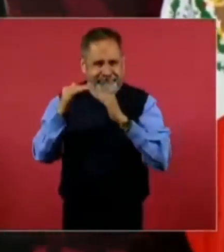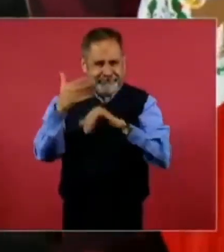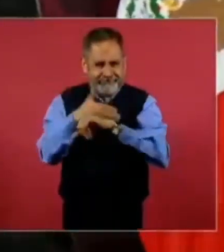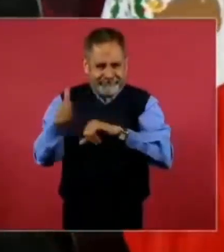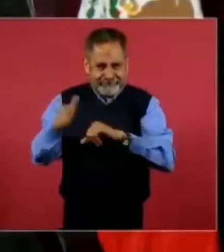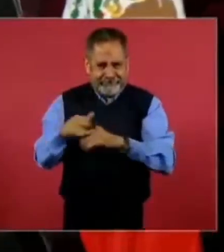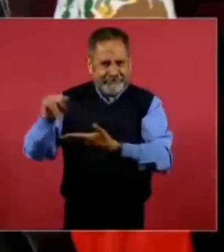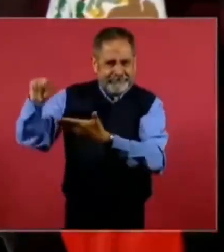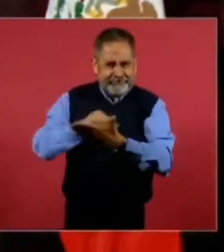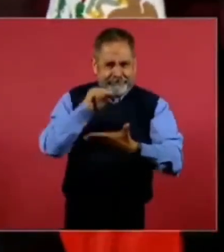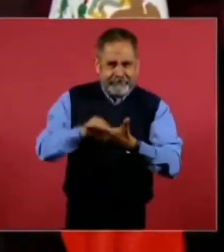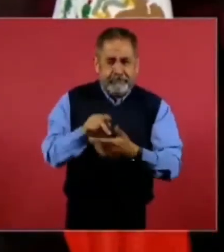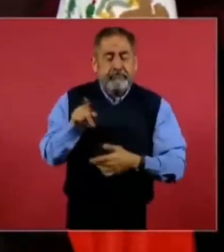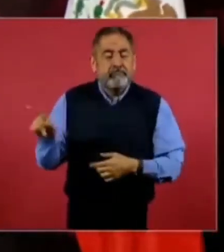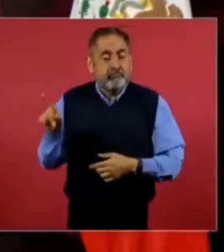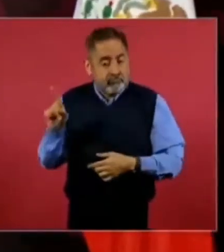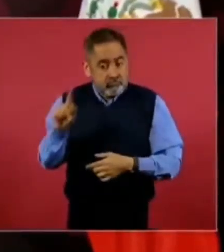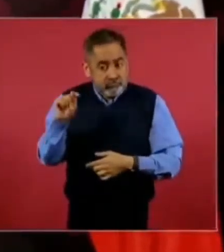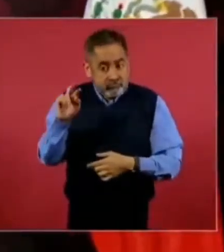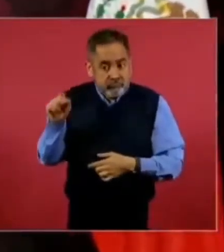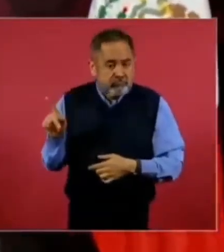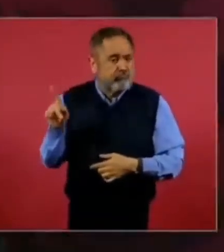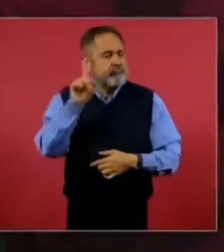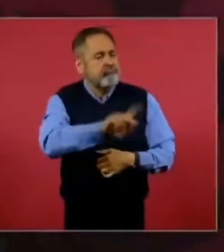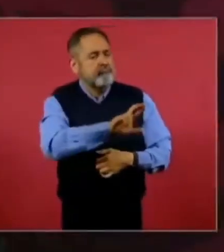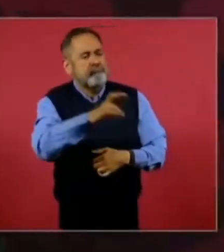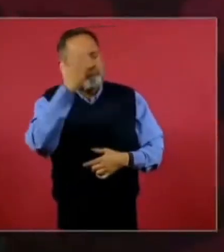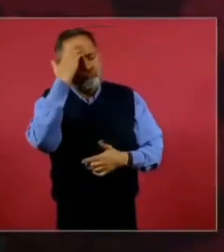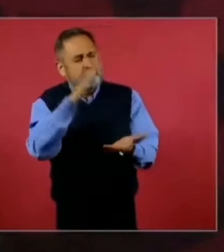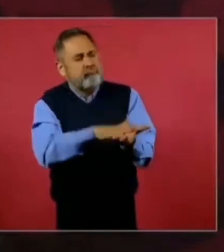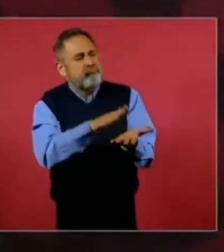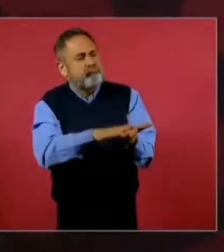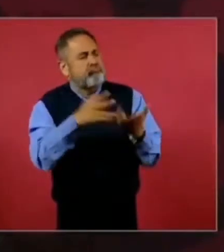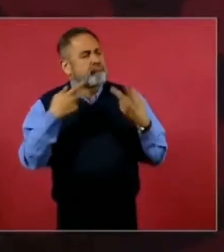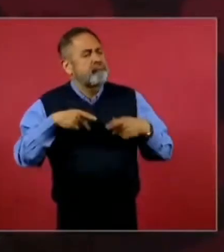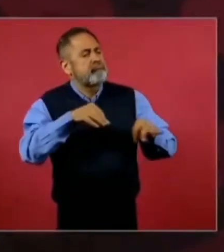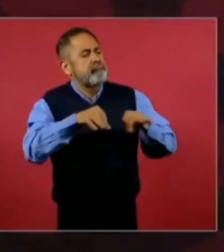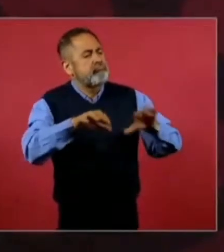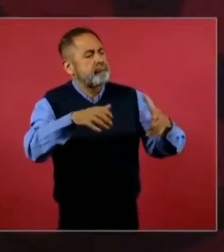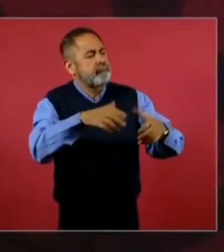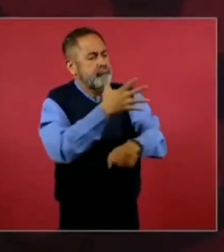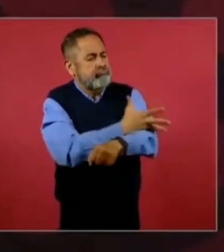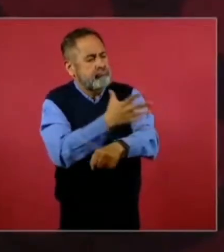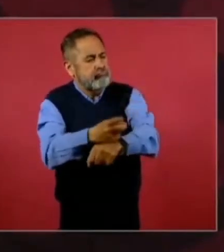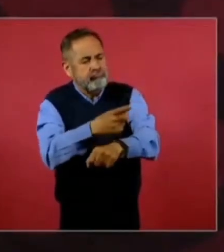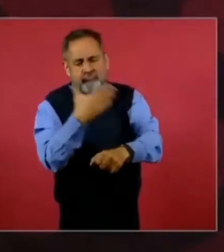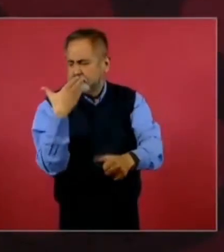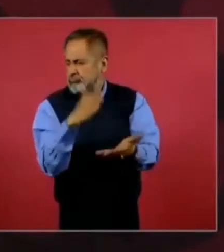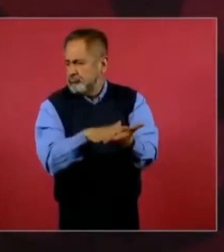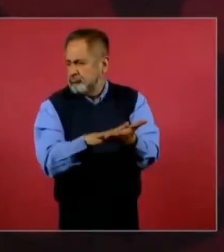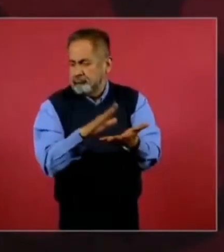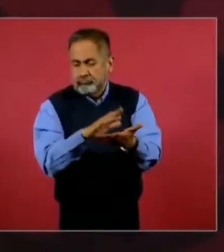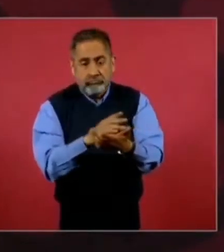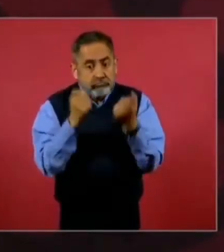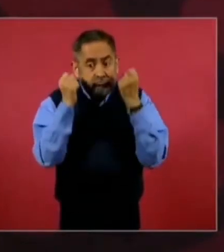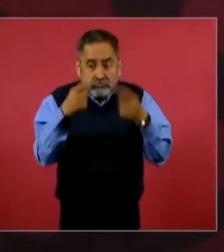hizo un reconocimiento a los mexicanos que trabajan ahorradamente en Estados Unidos.